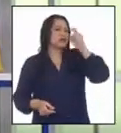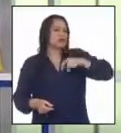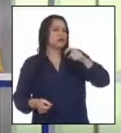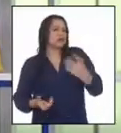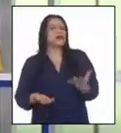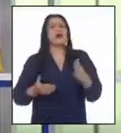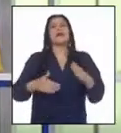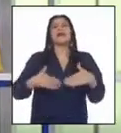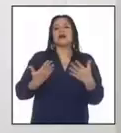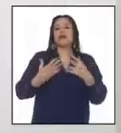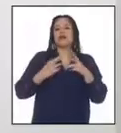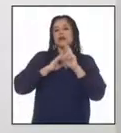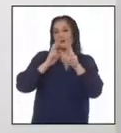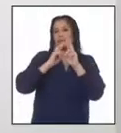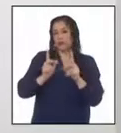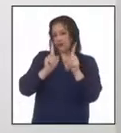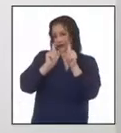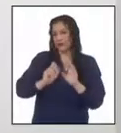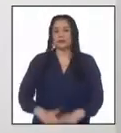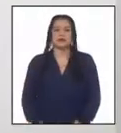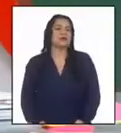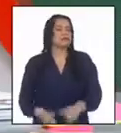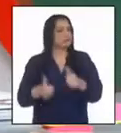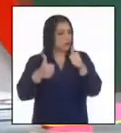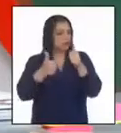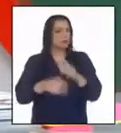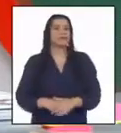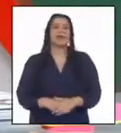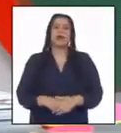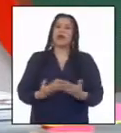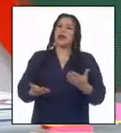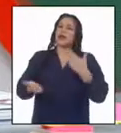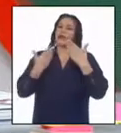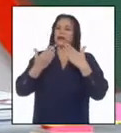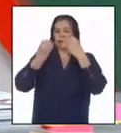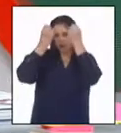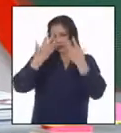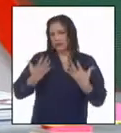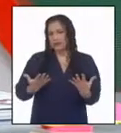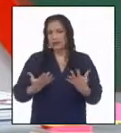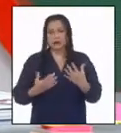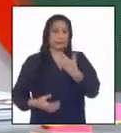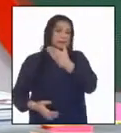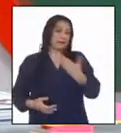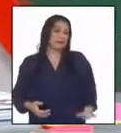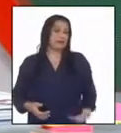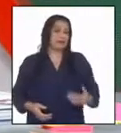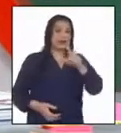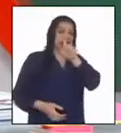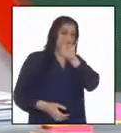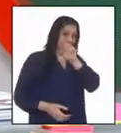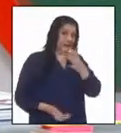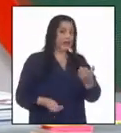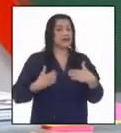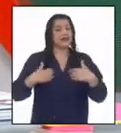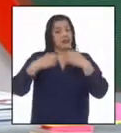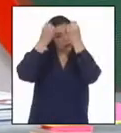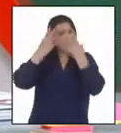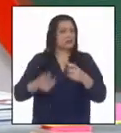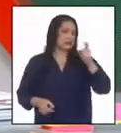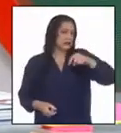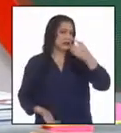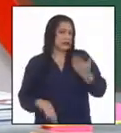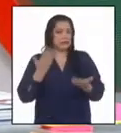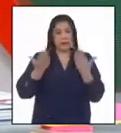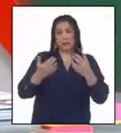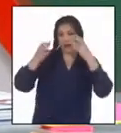puedan sustentar su respuesta. Muy bien dicho, Junior. Y hablando de fuentes, profesora, ¿el presidente Leguía contaría con la información necesaria para